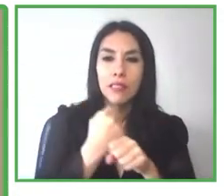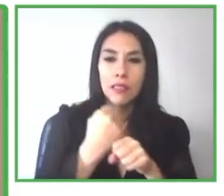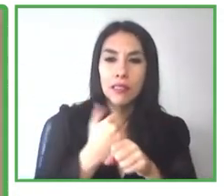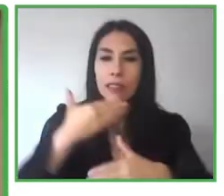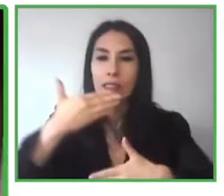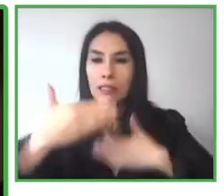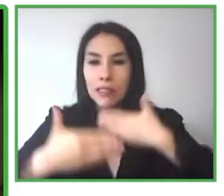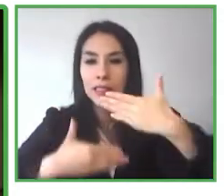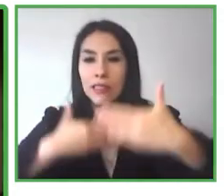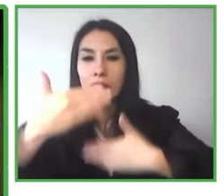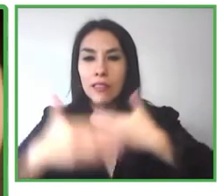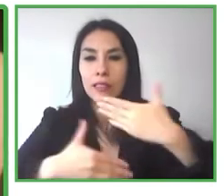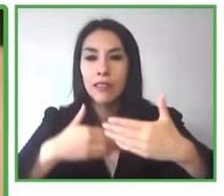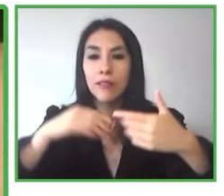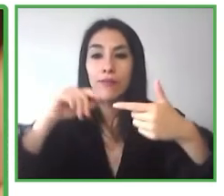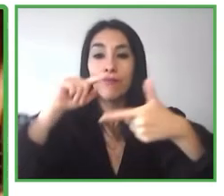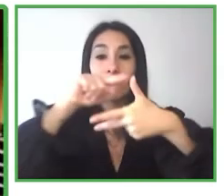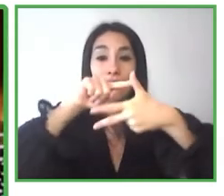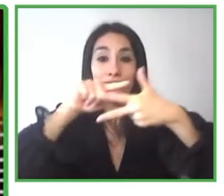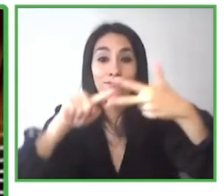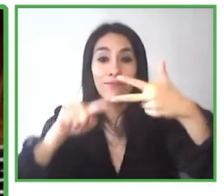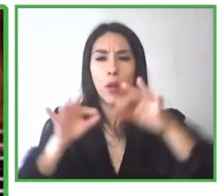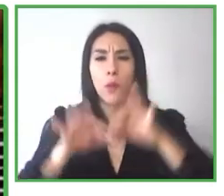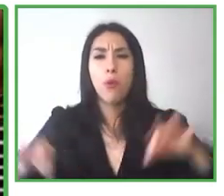las dos son fundamentales en mi vida